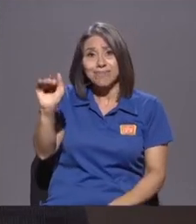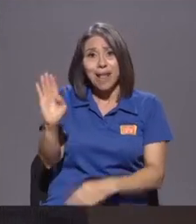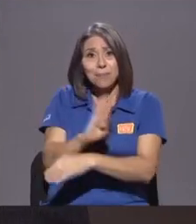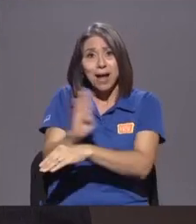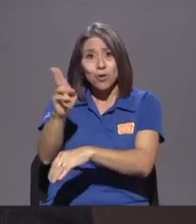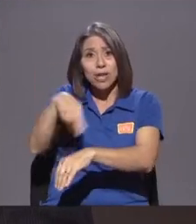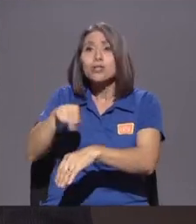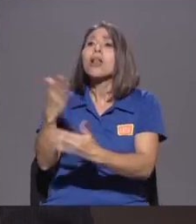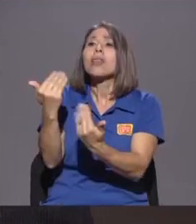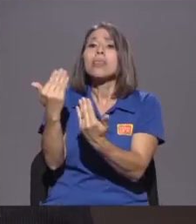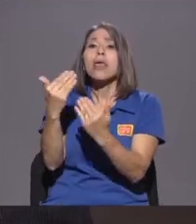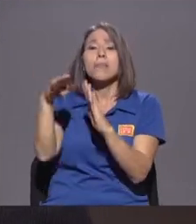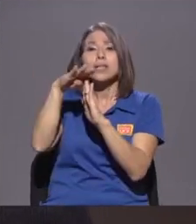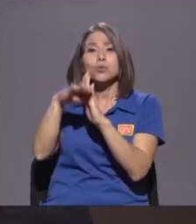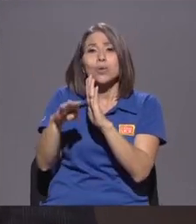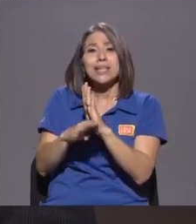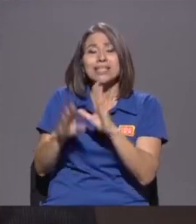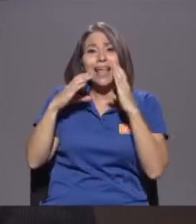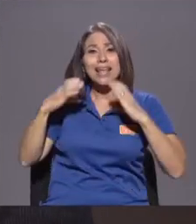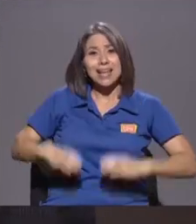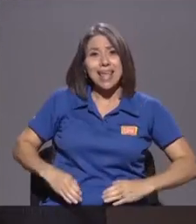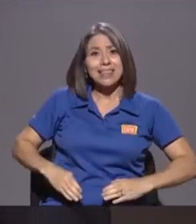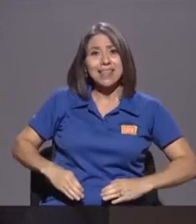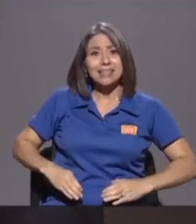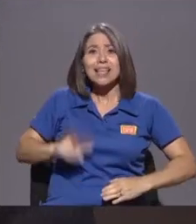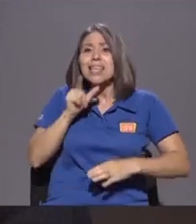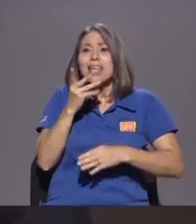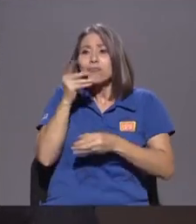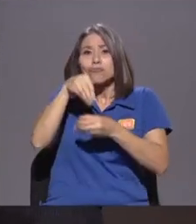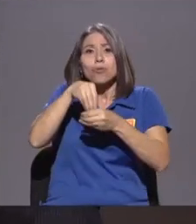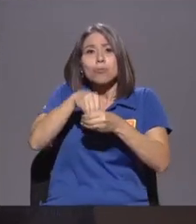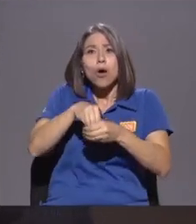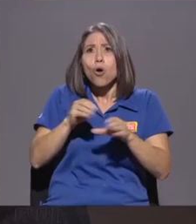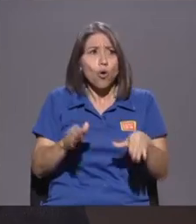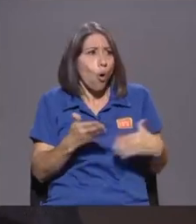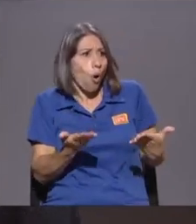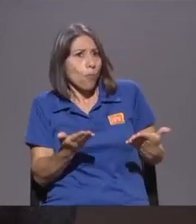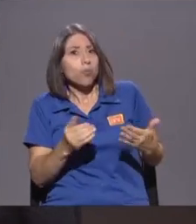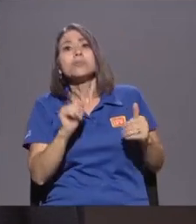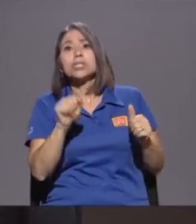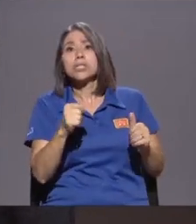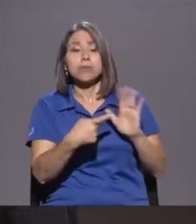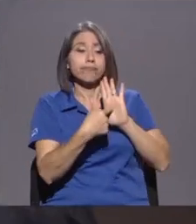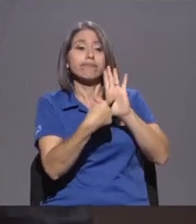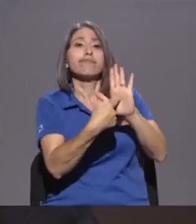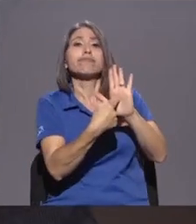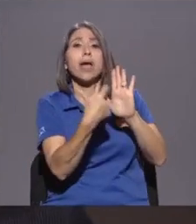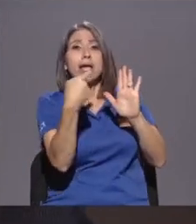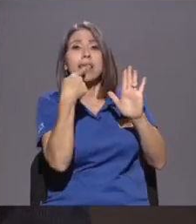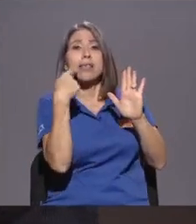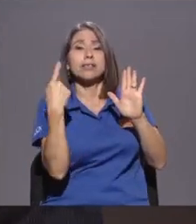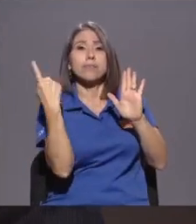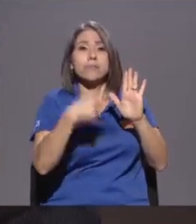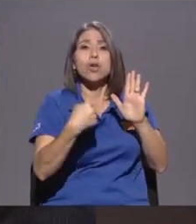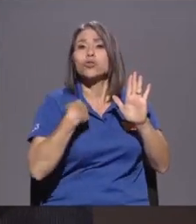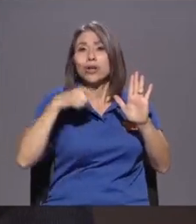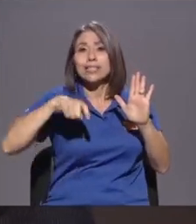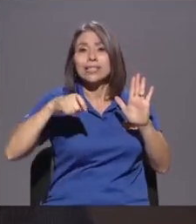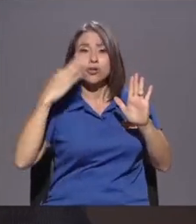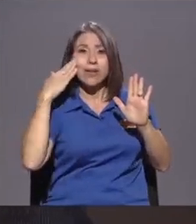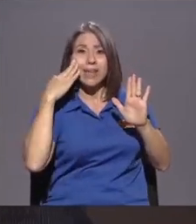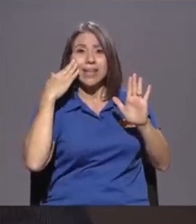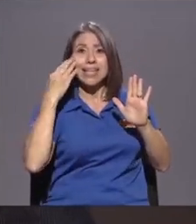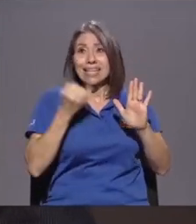Deme Su lista de clientes De cuentacontorrendistas ¿Cómo? Sí De acuerdo con esta directriz Yo necesito saber Y si ellos me autorizan